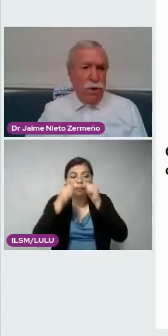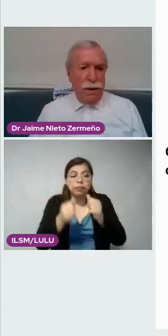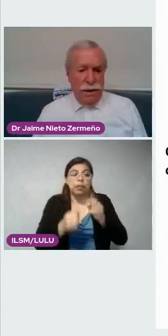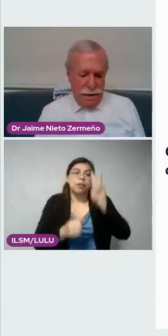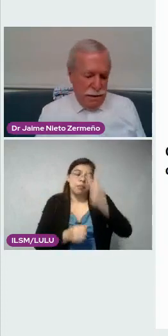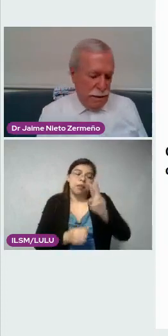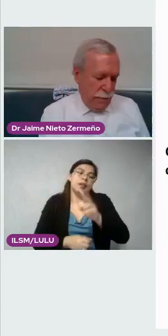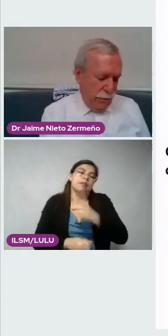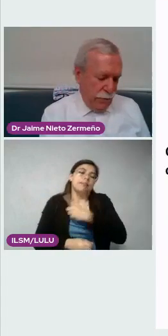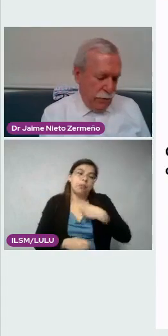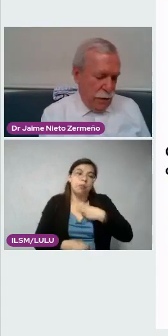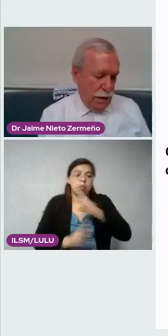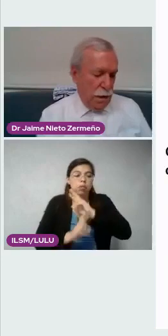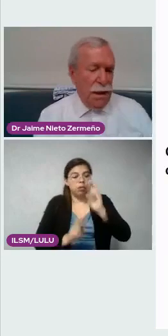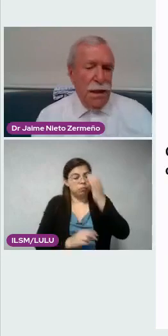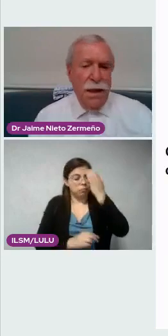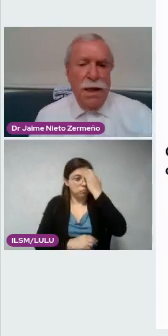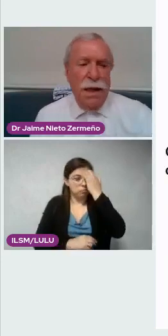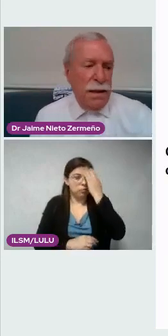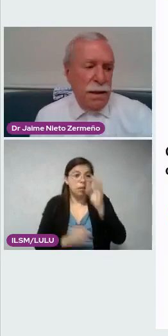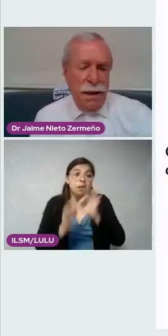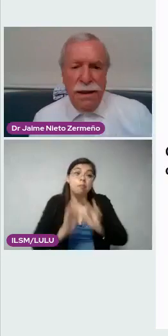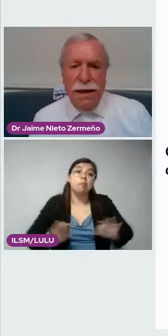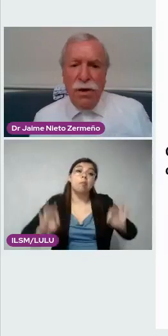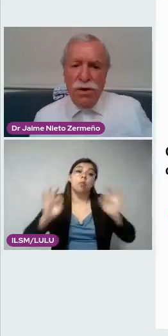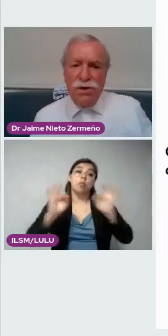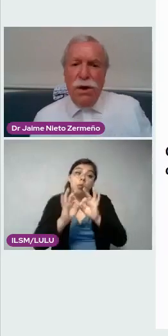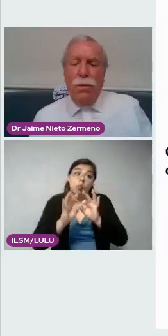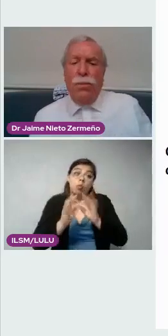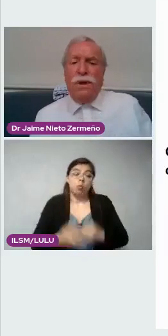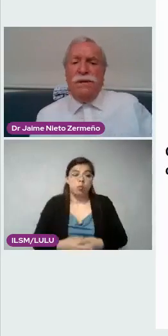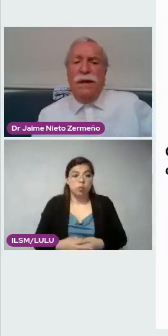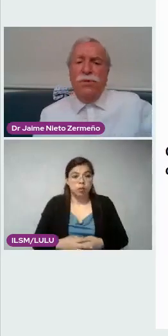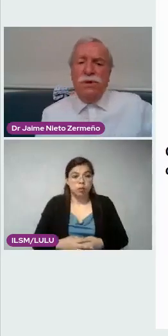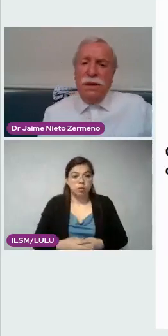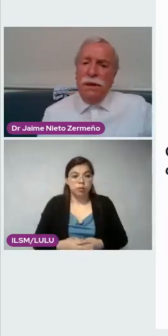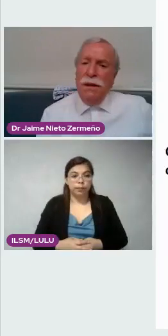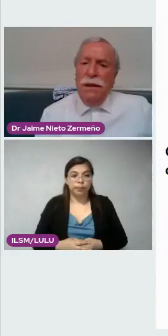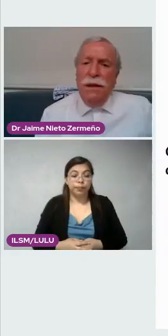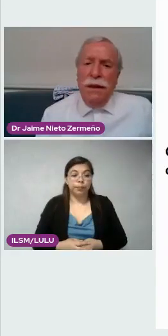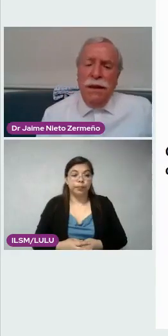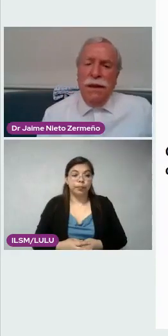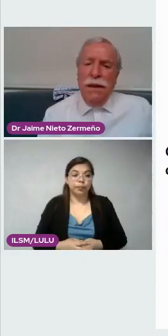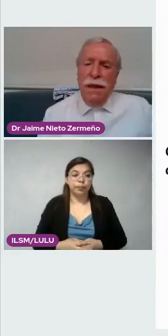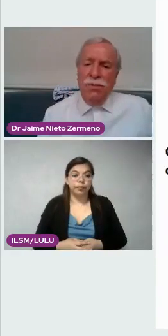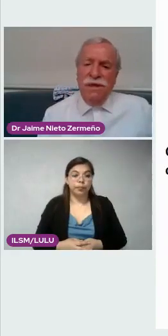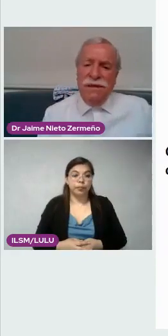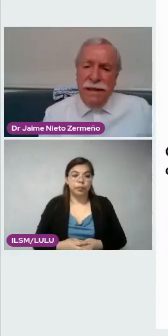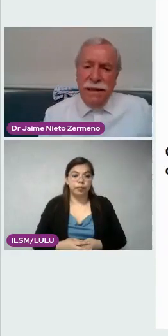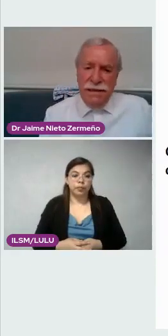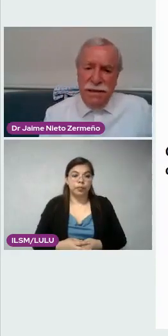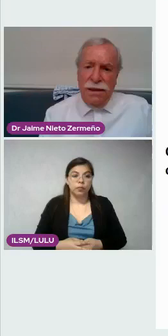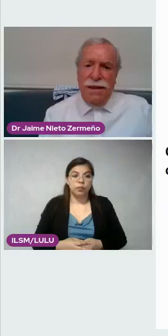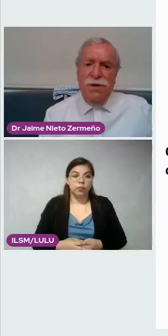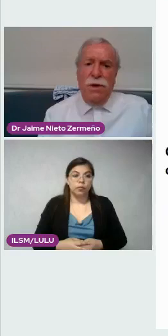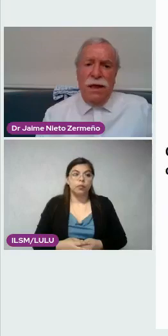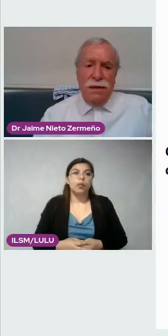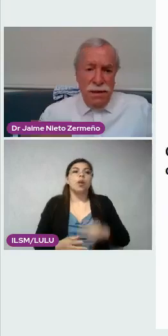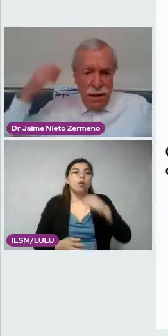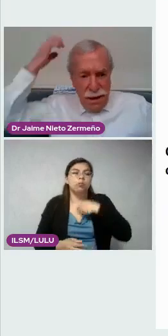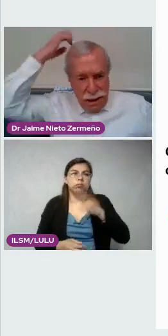porque hay que reconocerlo porque estamos en los estándares